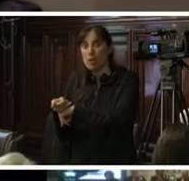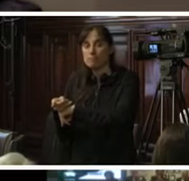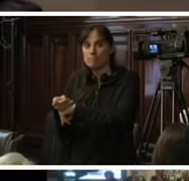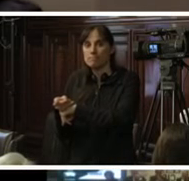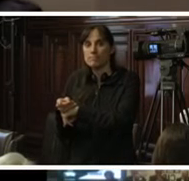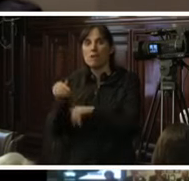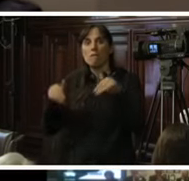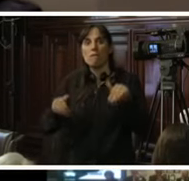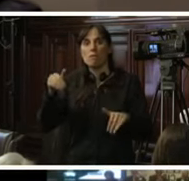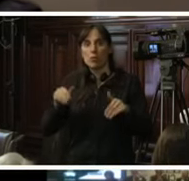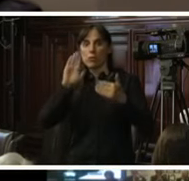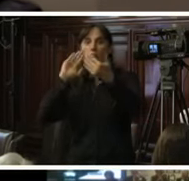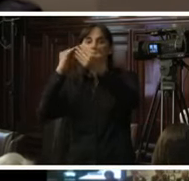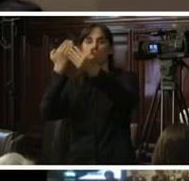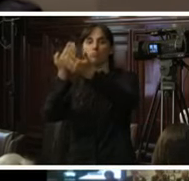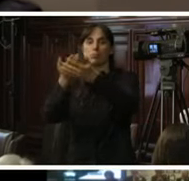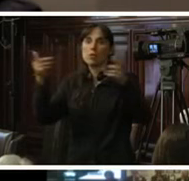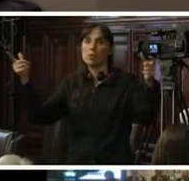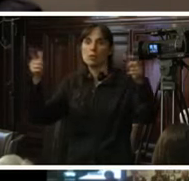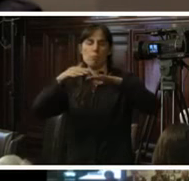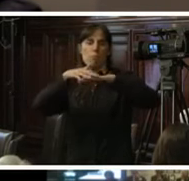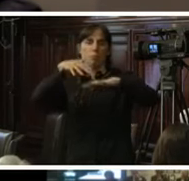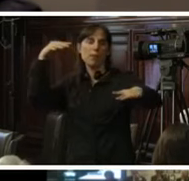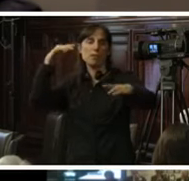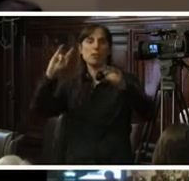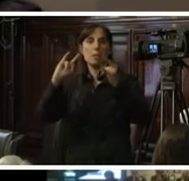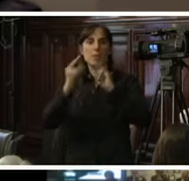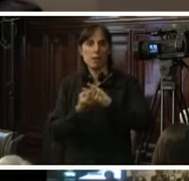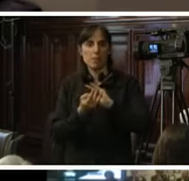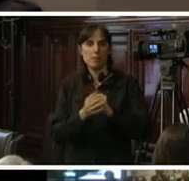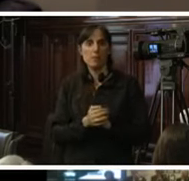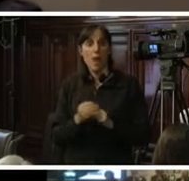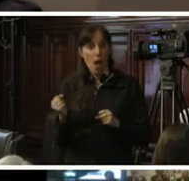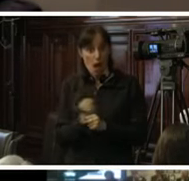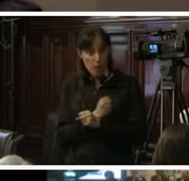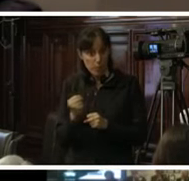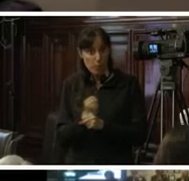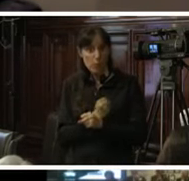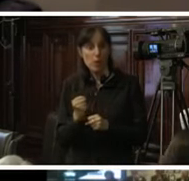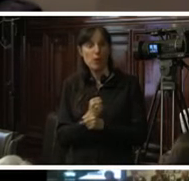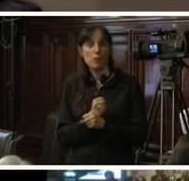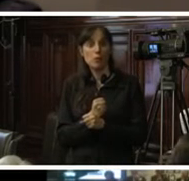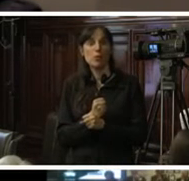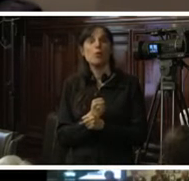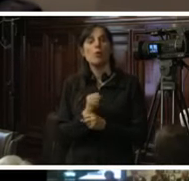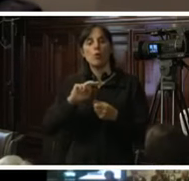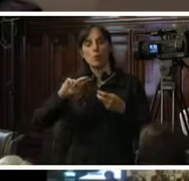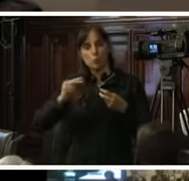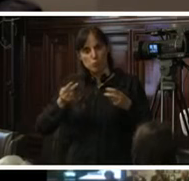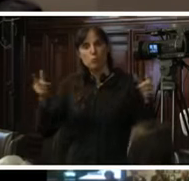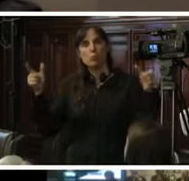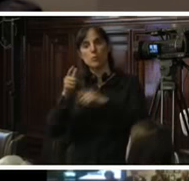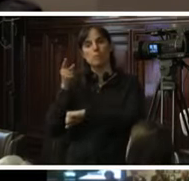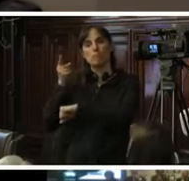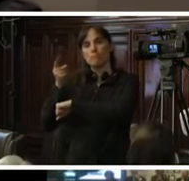su presentación al pleno del Congreso. En el caso que se apruebe se nombra una subcomisión acusadora